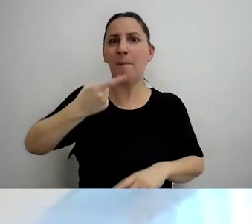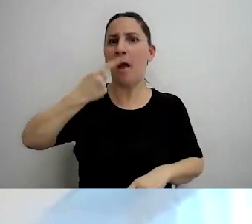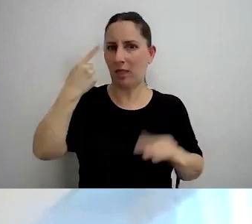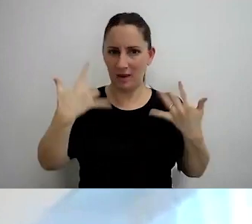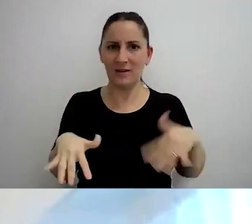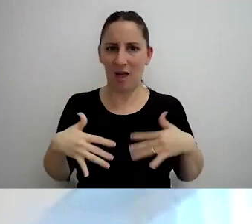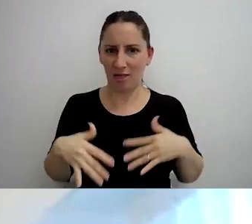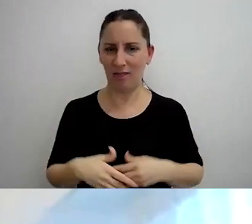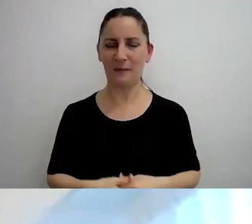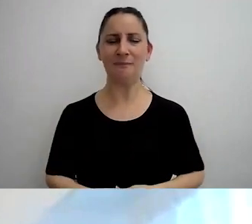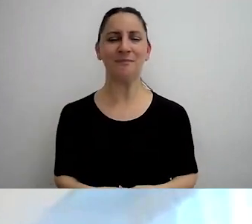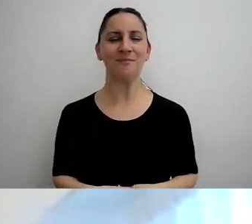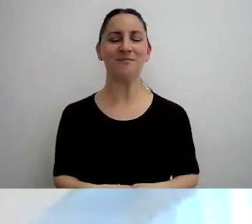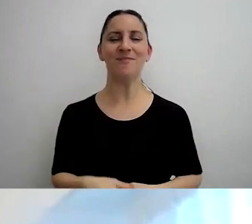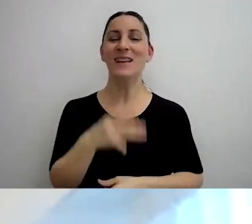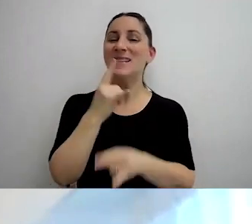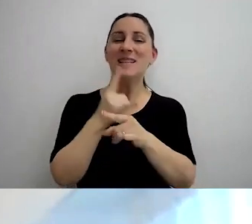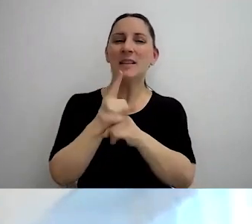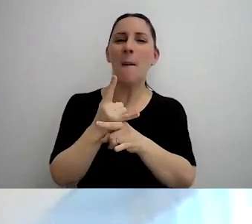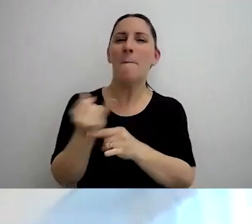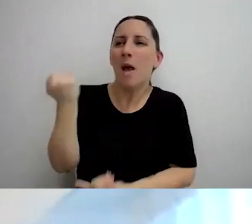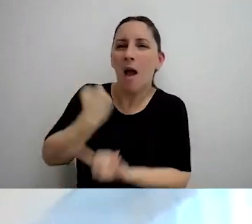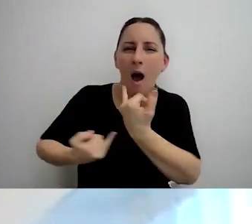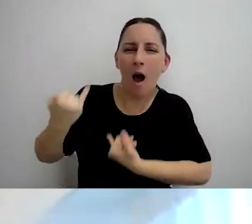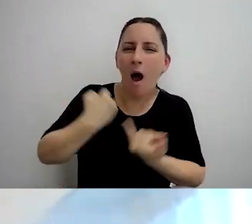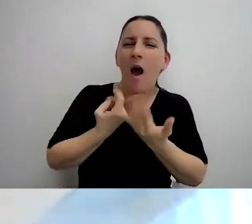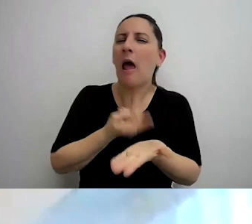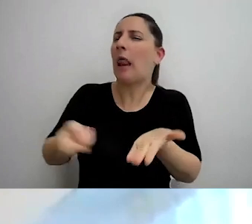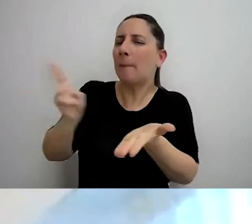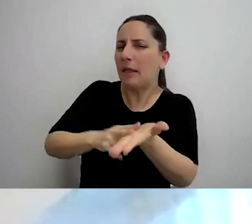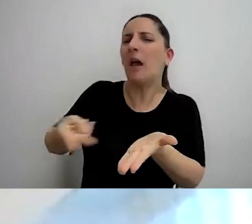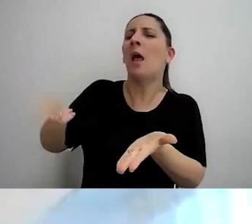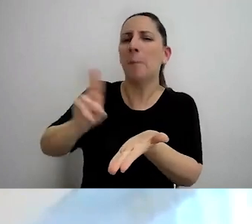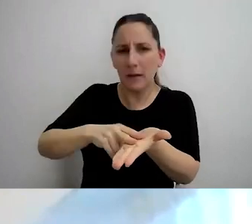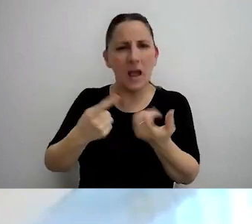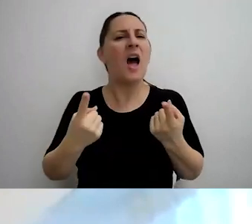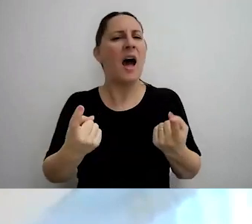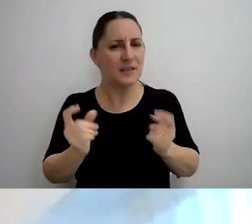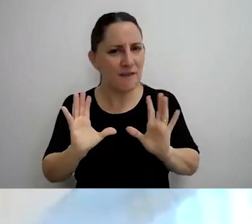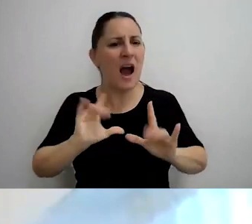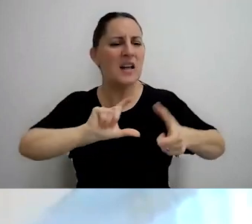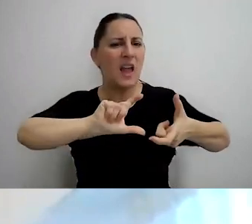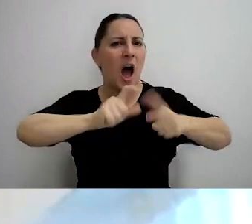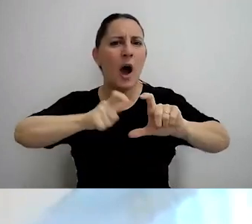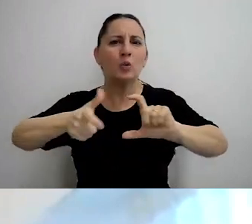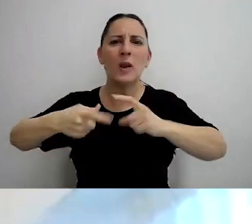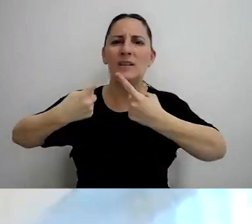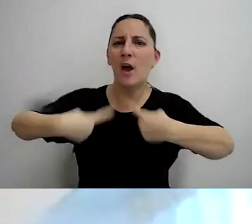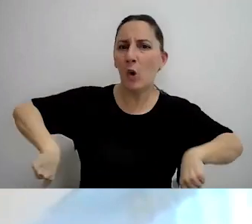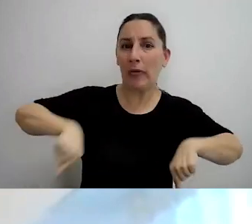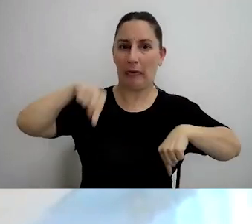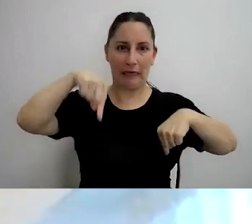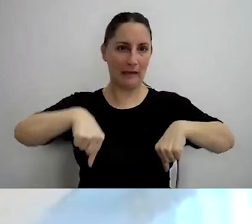siempre nos viene muy bien refrescar conocimientos y estar actualizado también en esta materia.